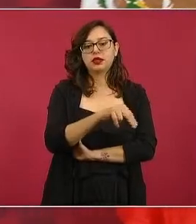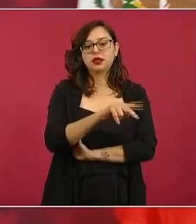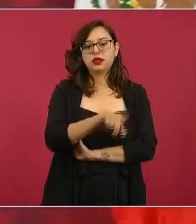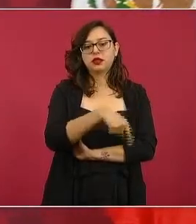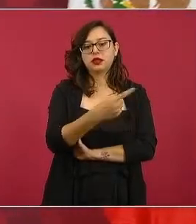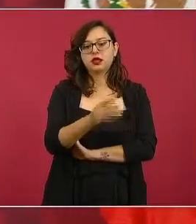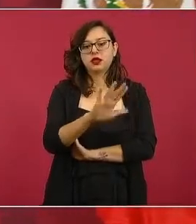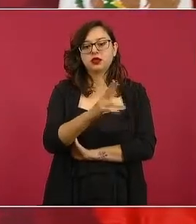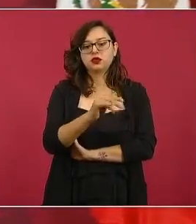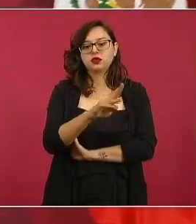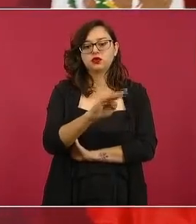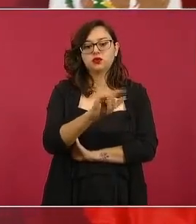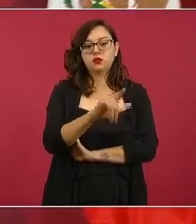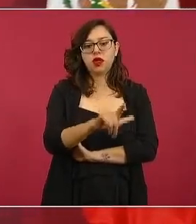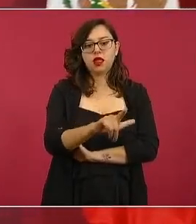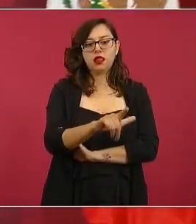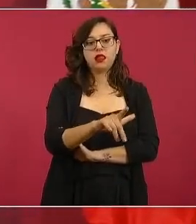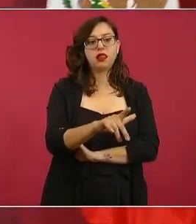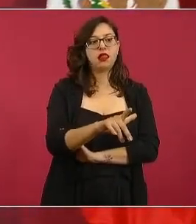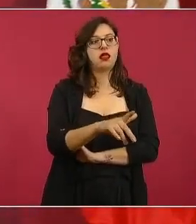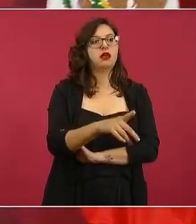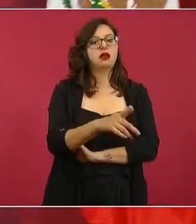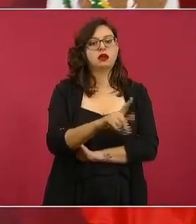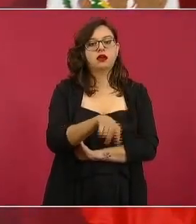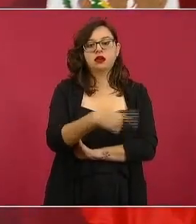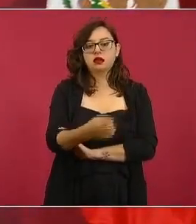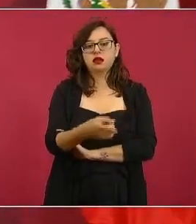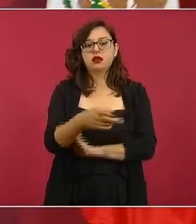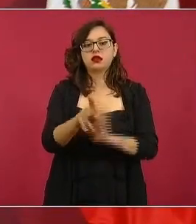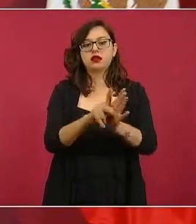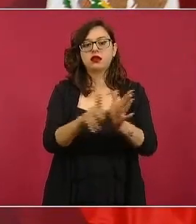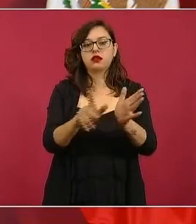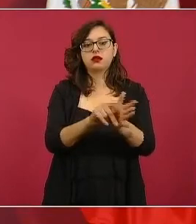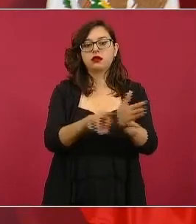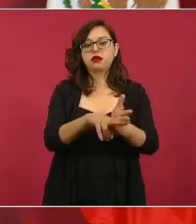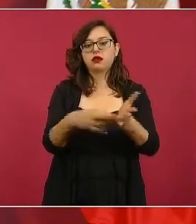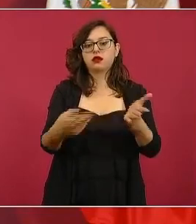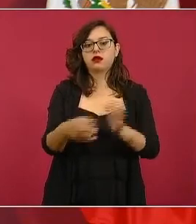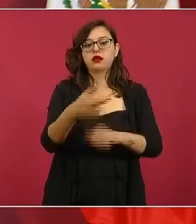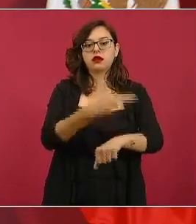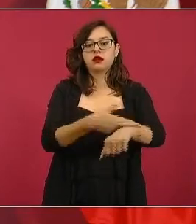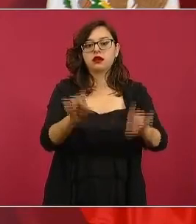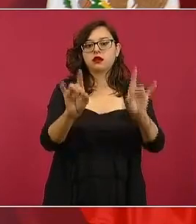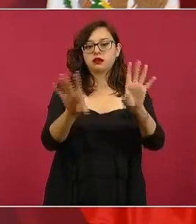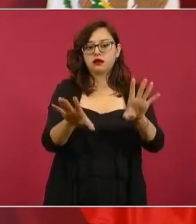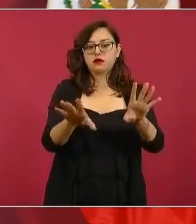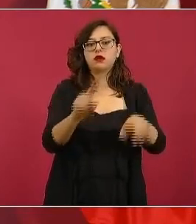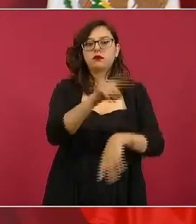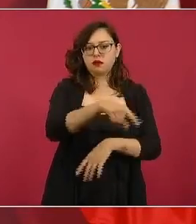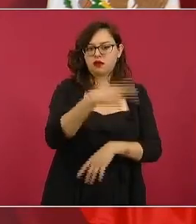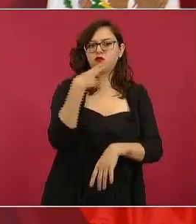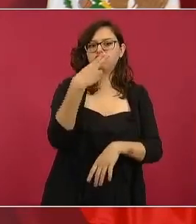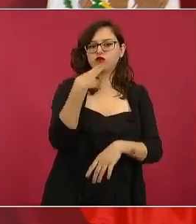Chumel o al Reforma también esto